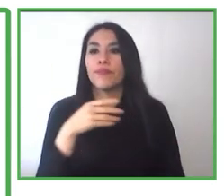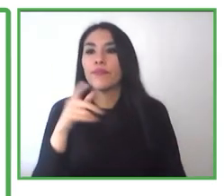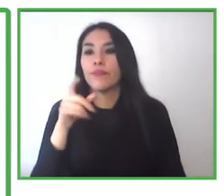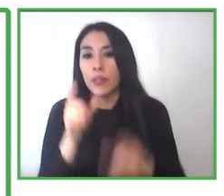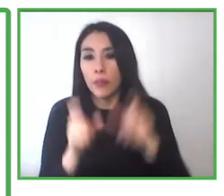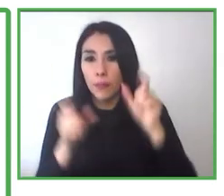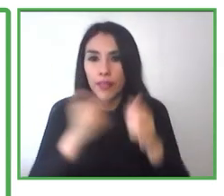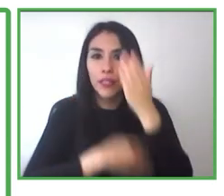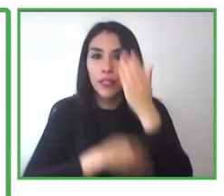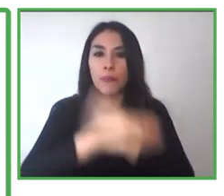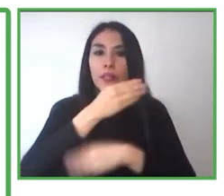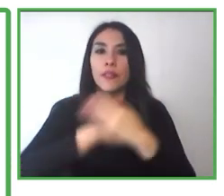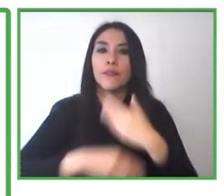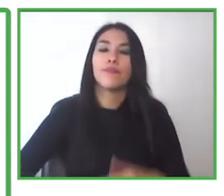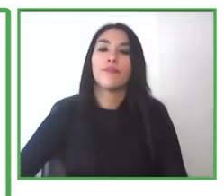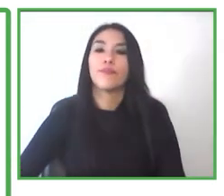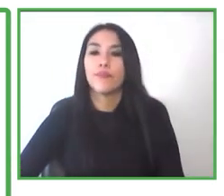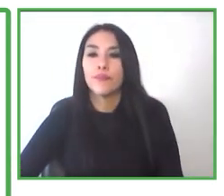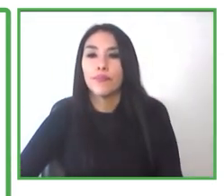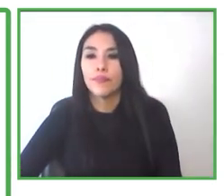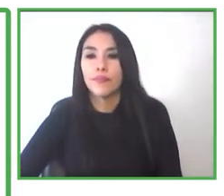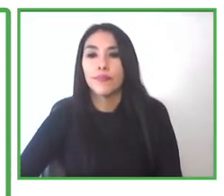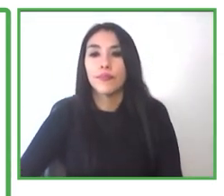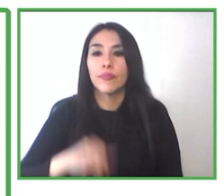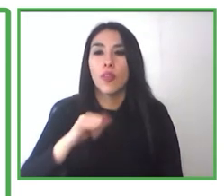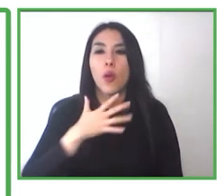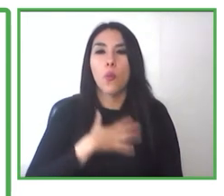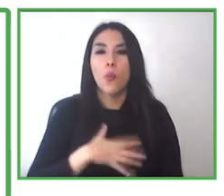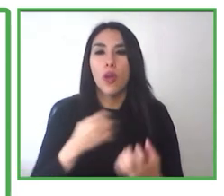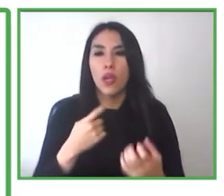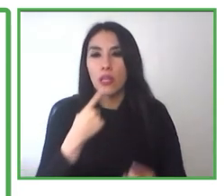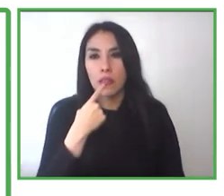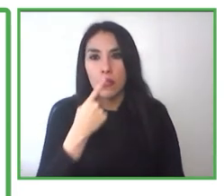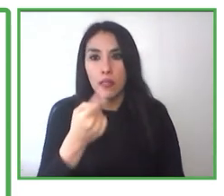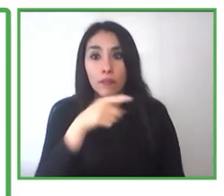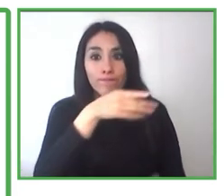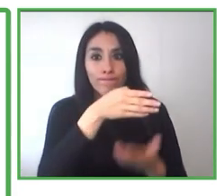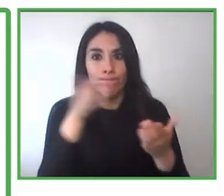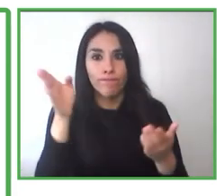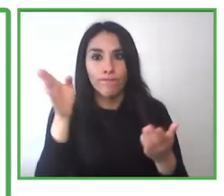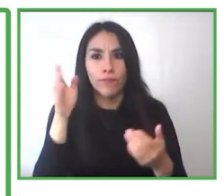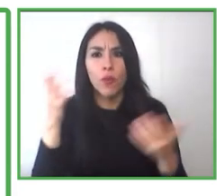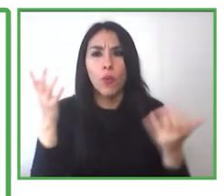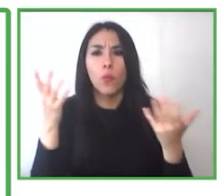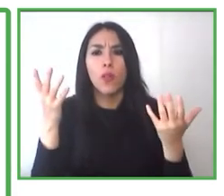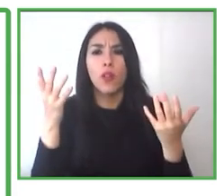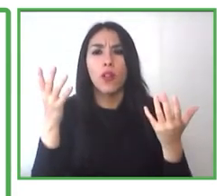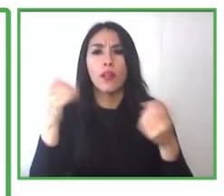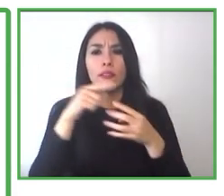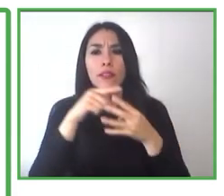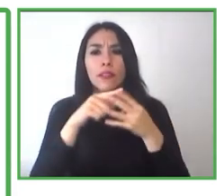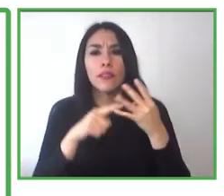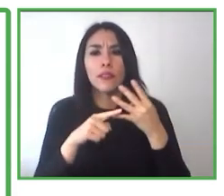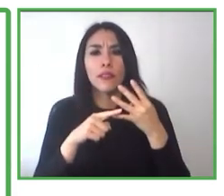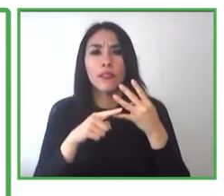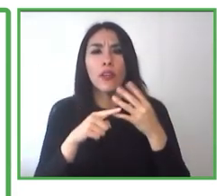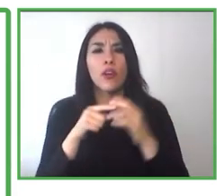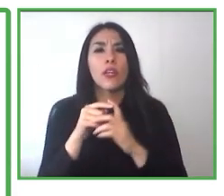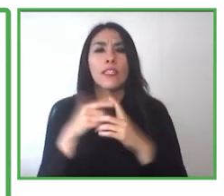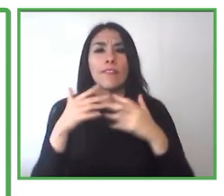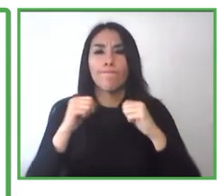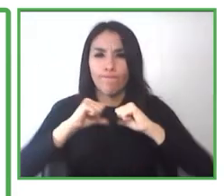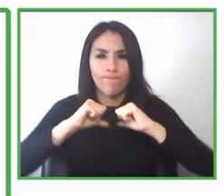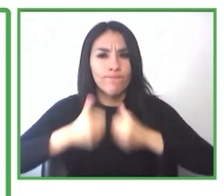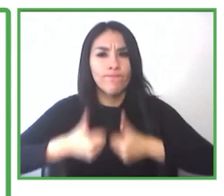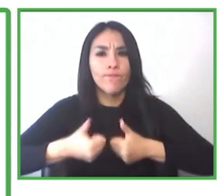También queríamos contarles qué desafíos también nos hemos propuesto desde el programa de inclusión desde la Municipalidad